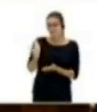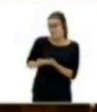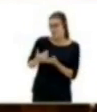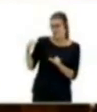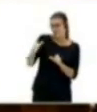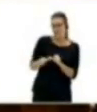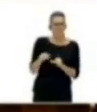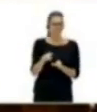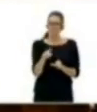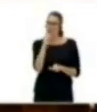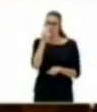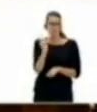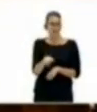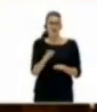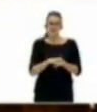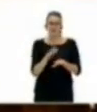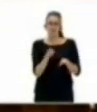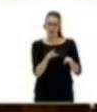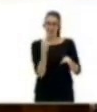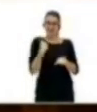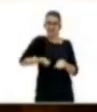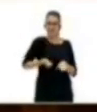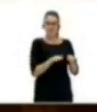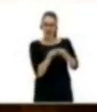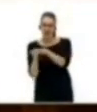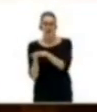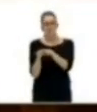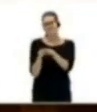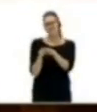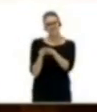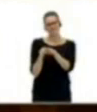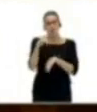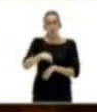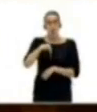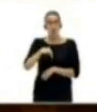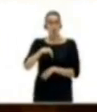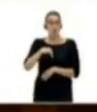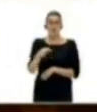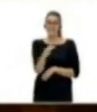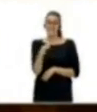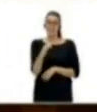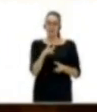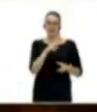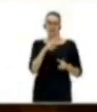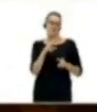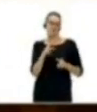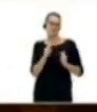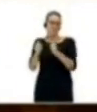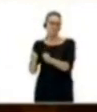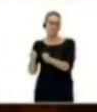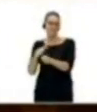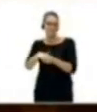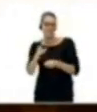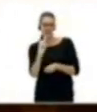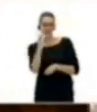para redistribuir la riqueza en las islas. Hoy, la isla más premiada por este sistema electoral, el hierro, es la misma isla con mayor